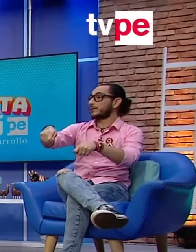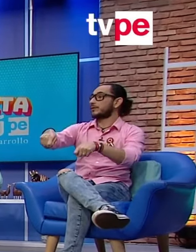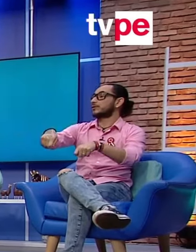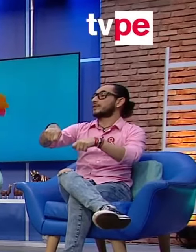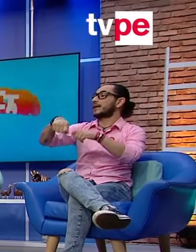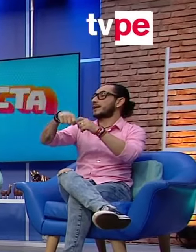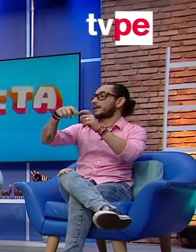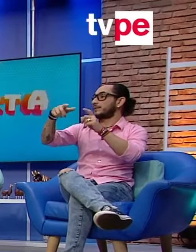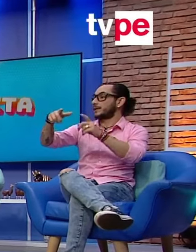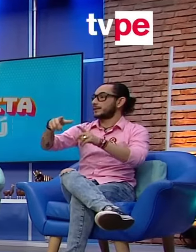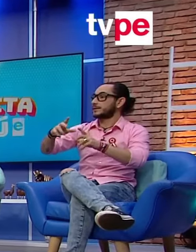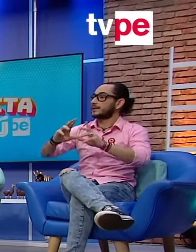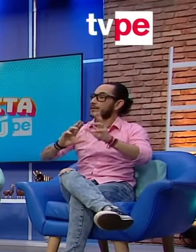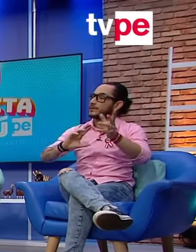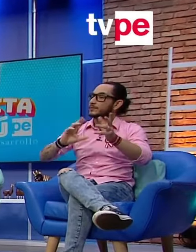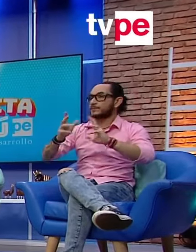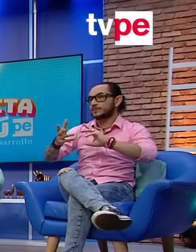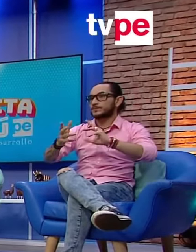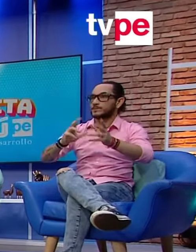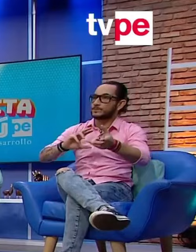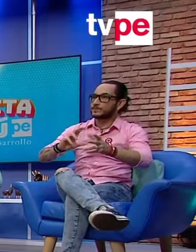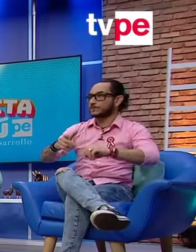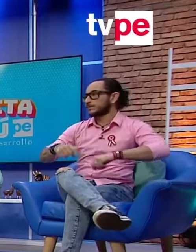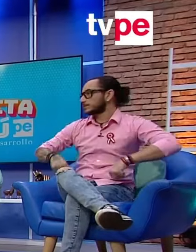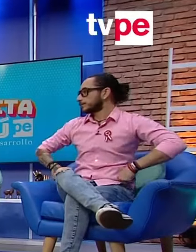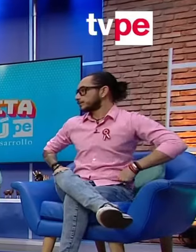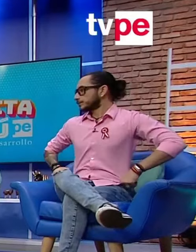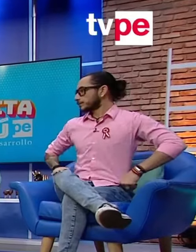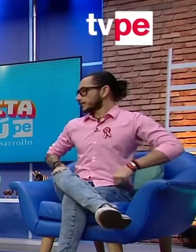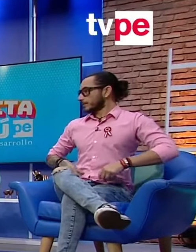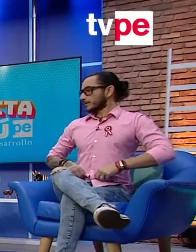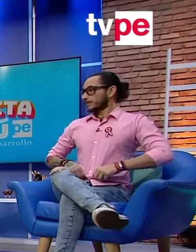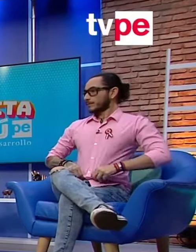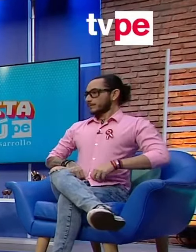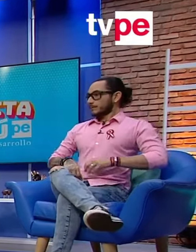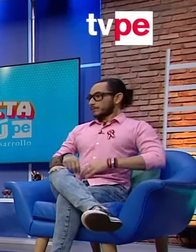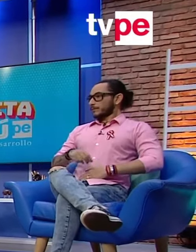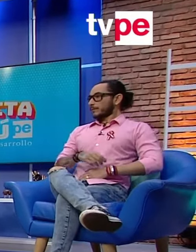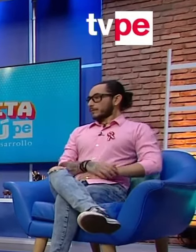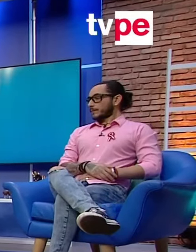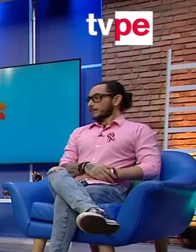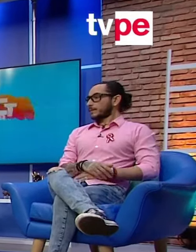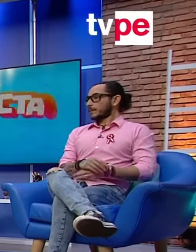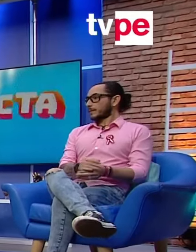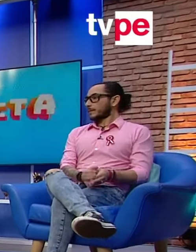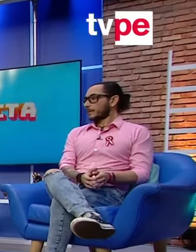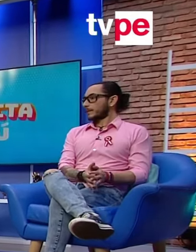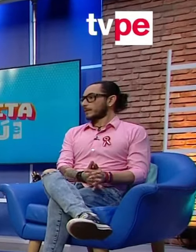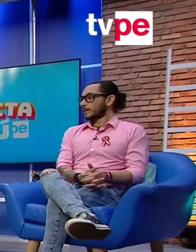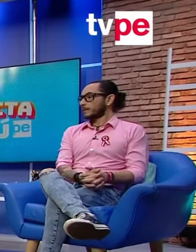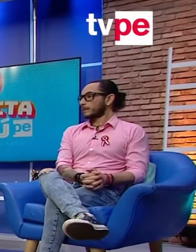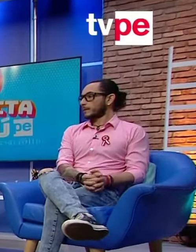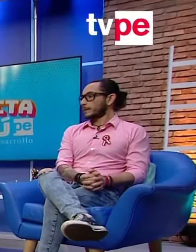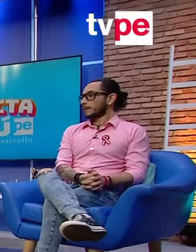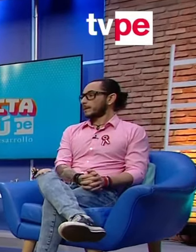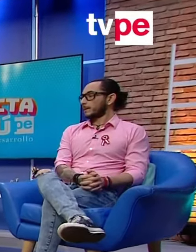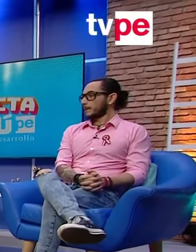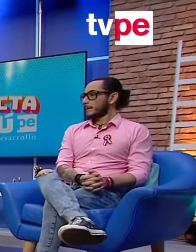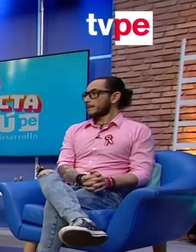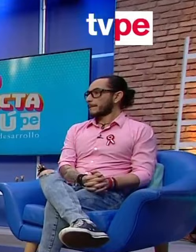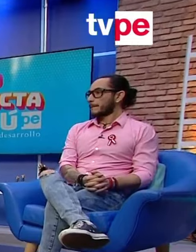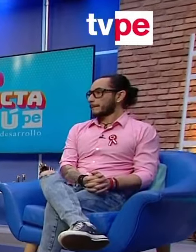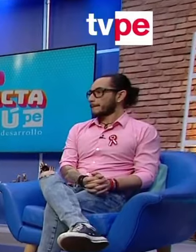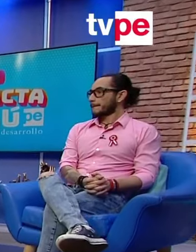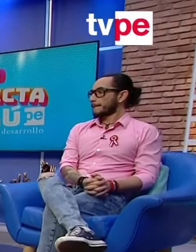libros, contables, comprobar... Estamos queriendo así, ¿eh? Claro, pero puedes regresar en enero. Ahora, por ejemplo, si